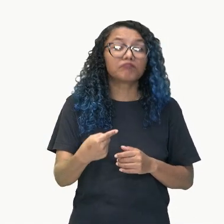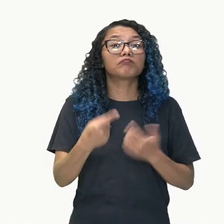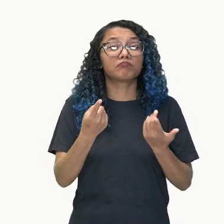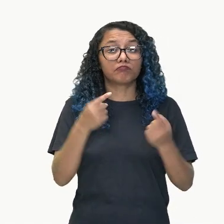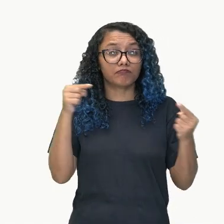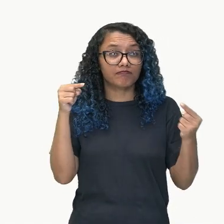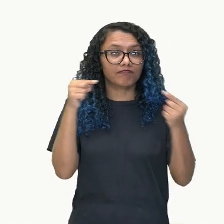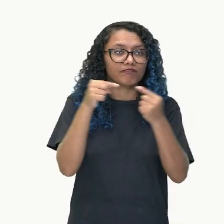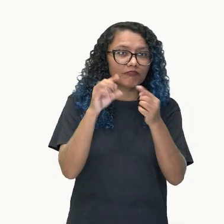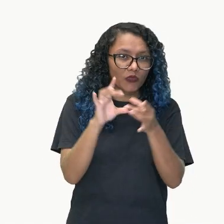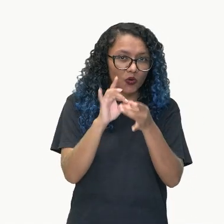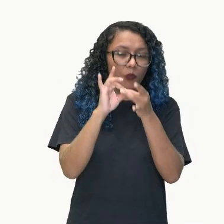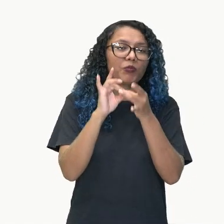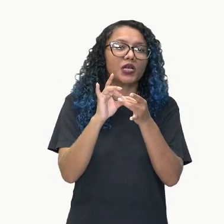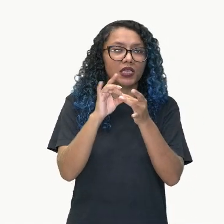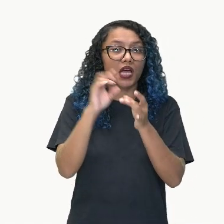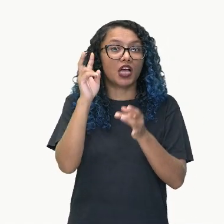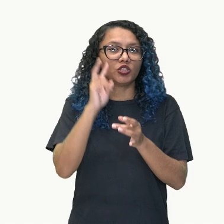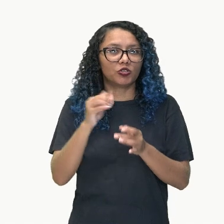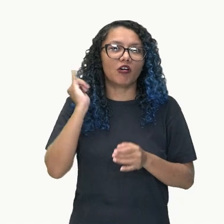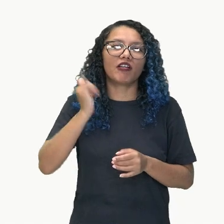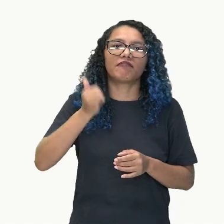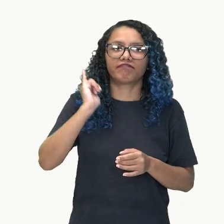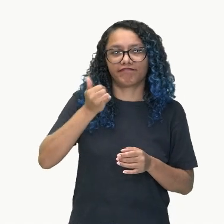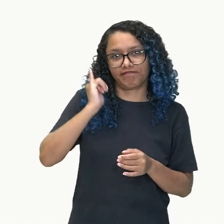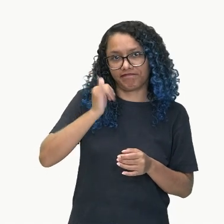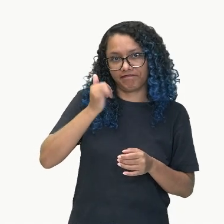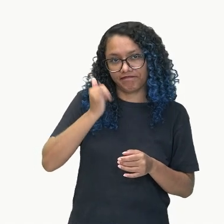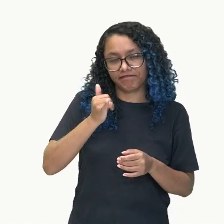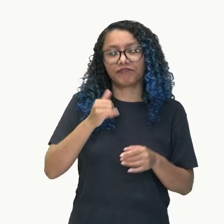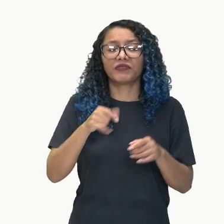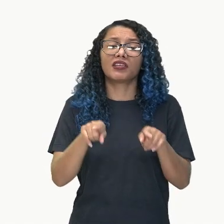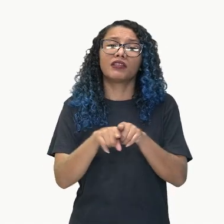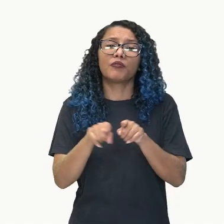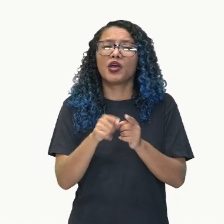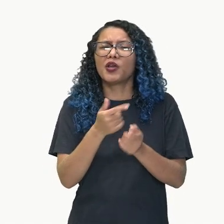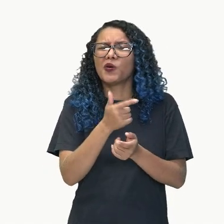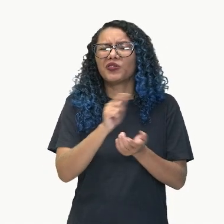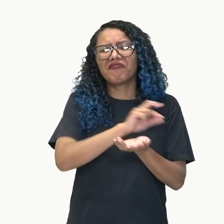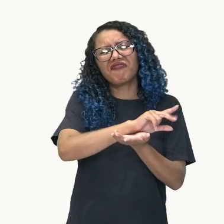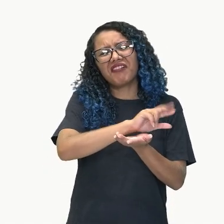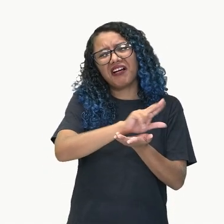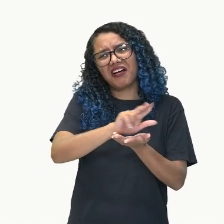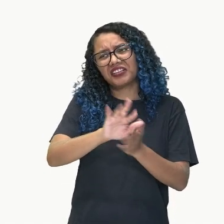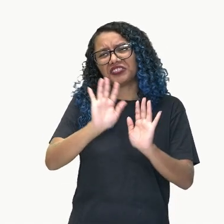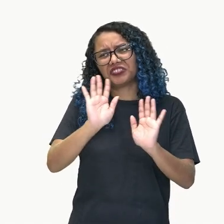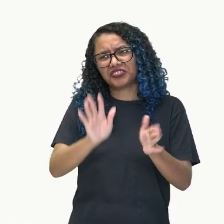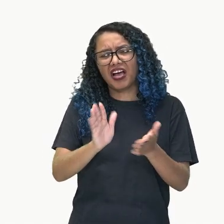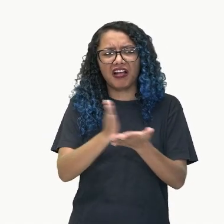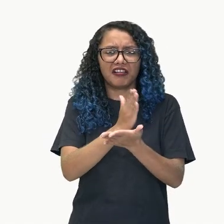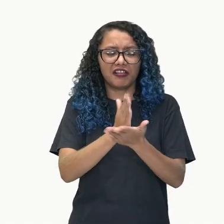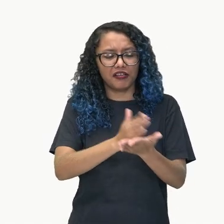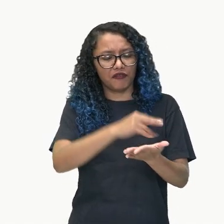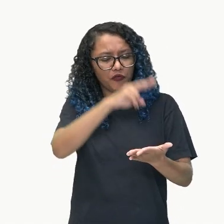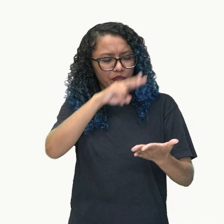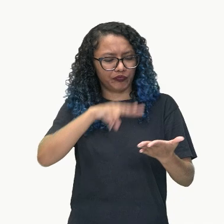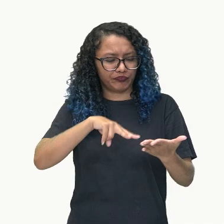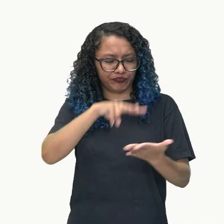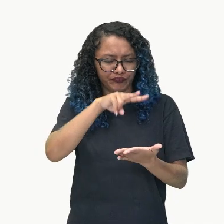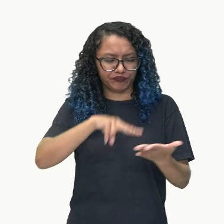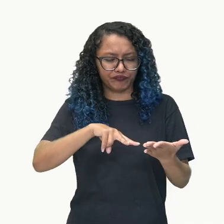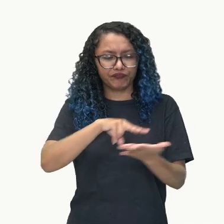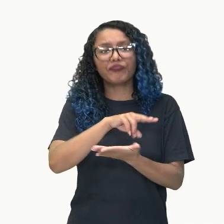historias de narración, así como muchas historias que nos lemos en los libros y todo más.